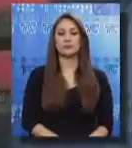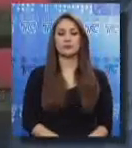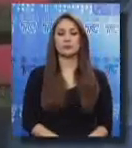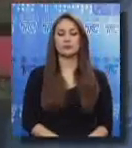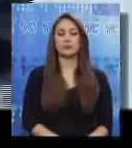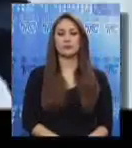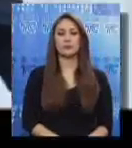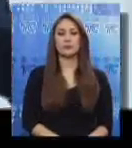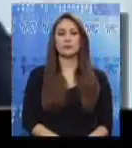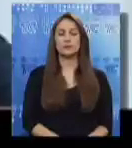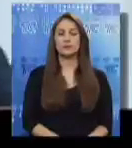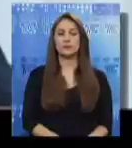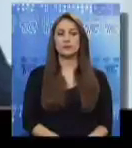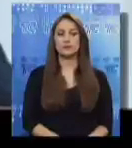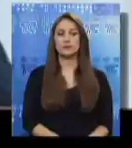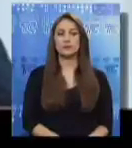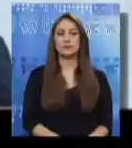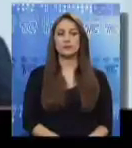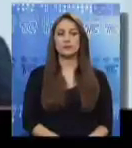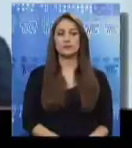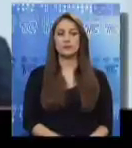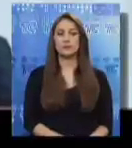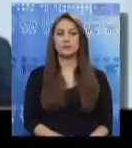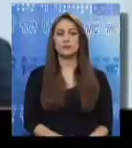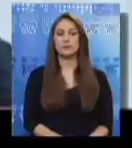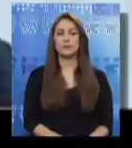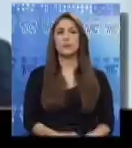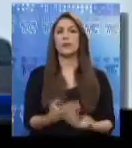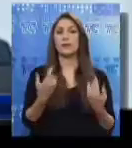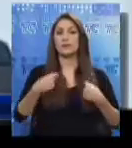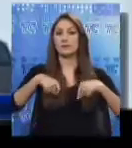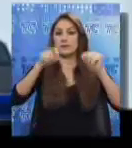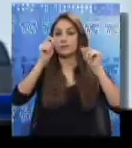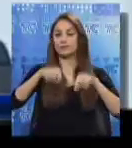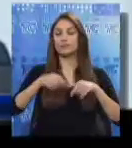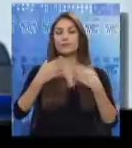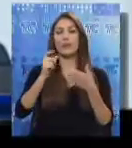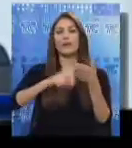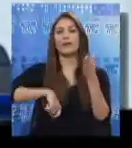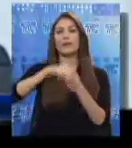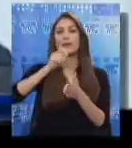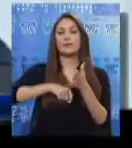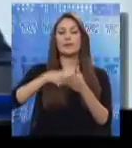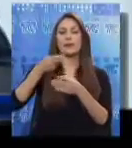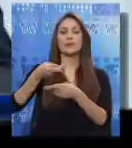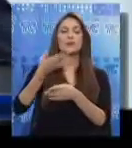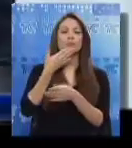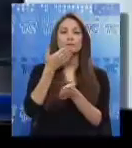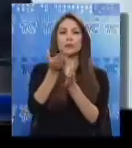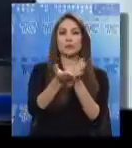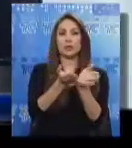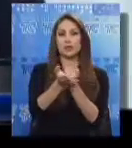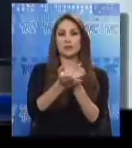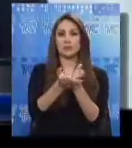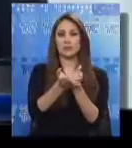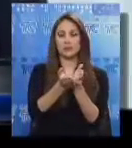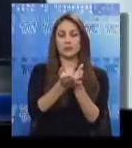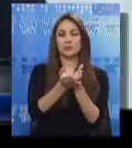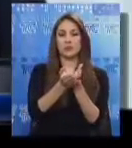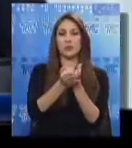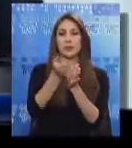Se está firmando un contrato de prestación de servicios integrados